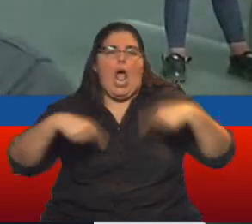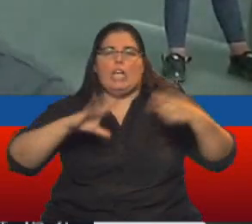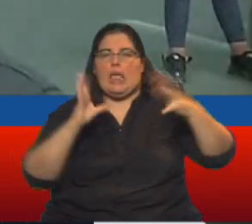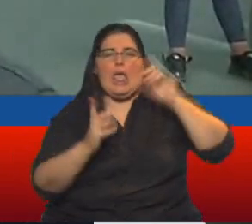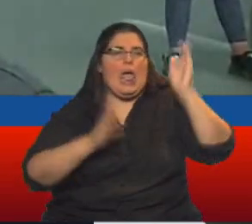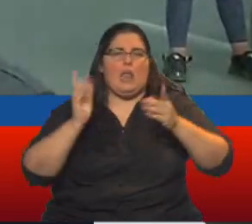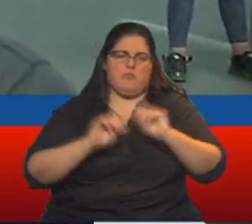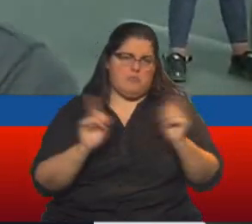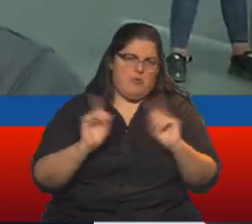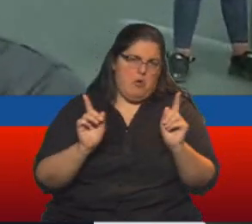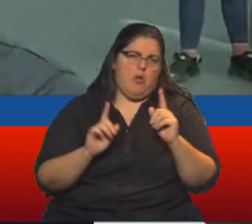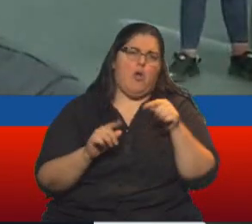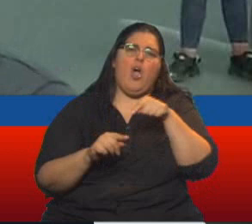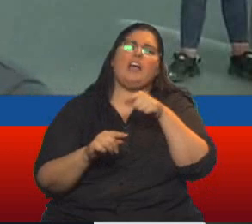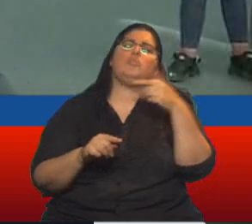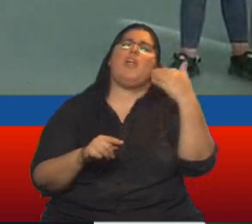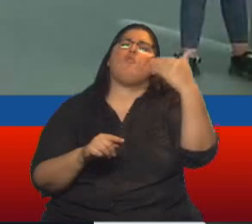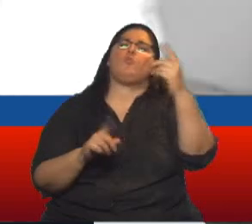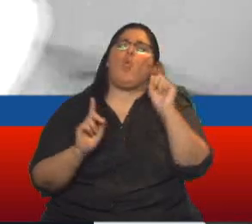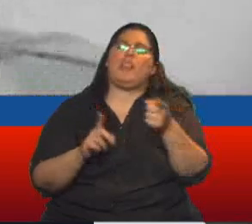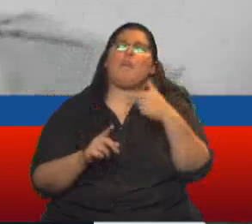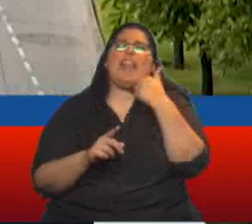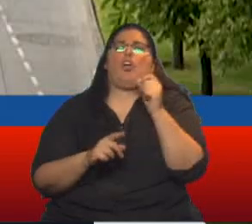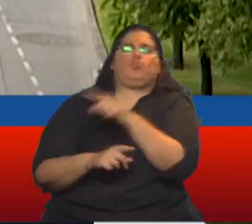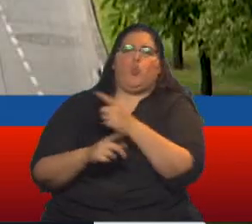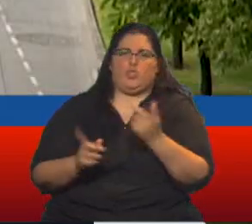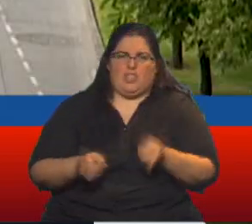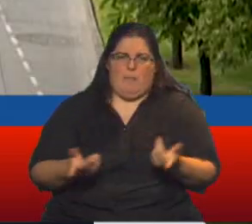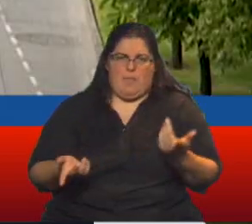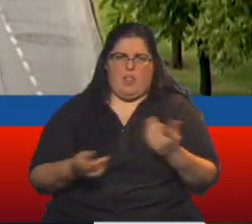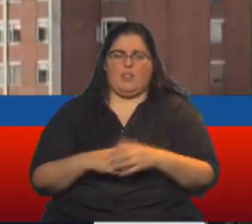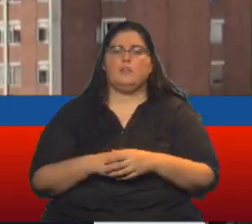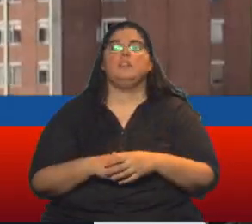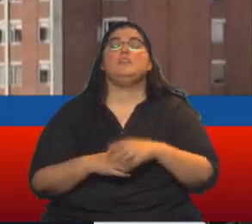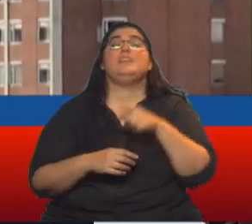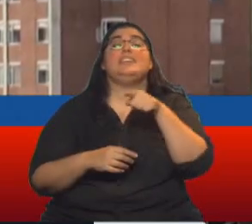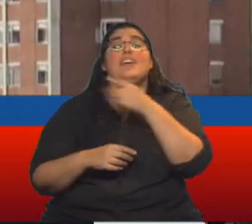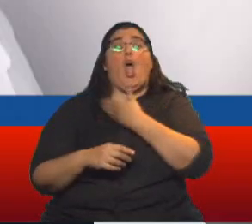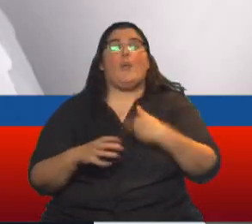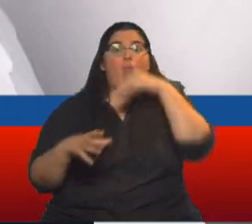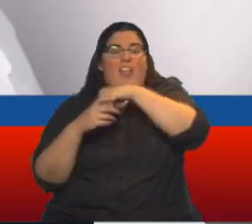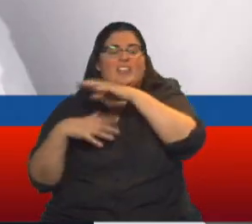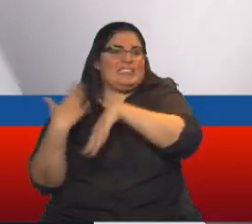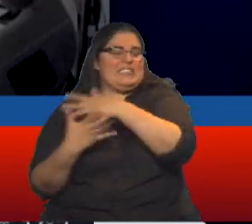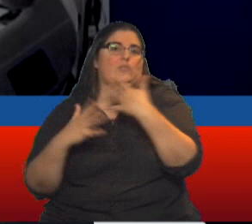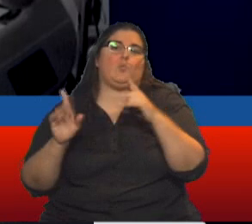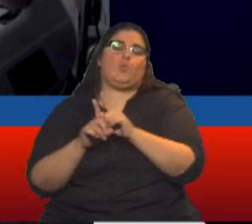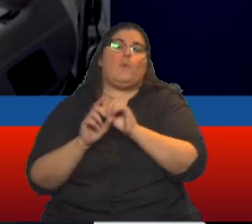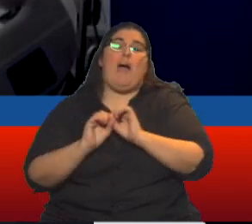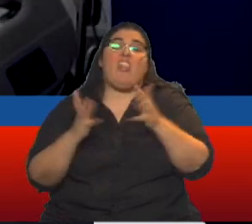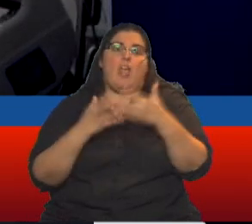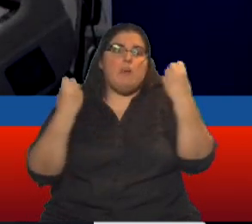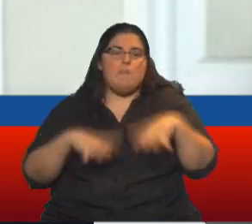porque eso también va a ser para un futuro para los hijos de ellos. La crisis en el gobierno se agrava desde el comienzo de la